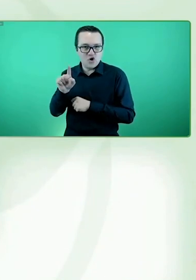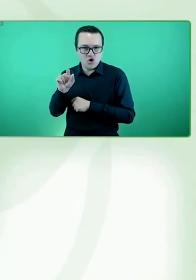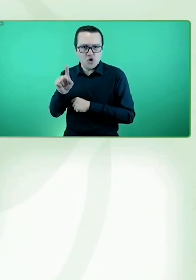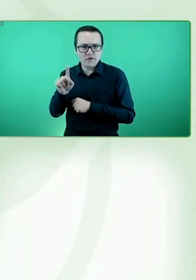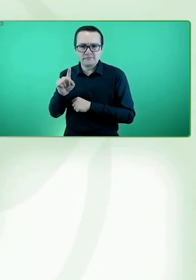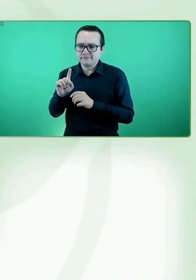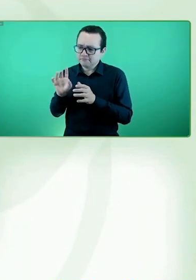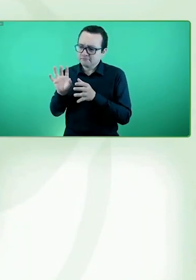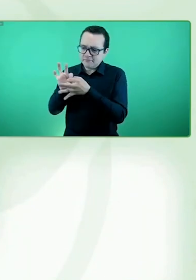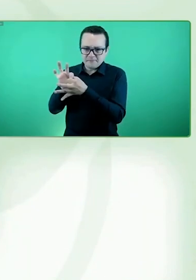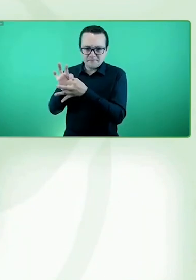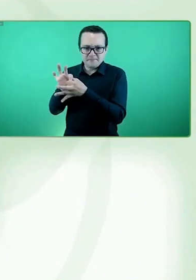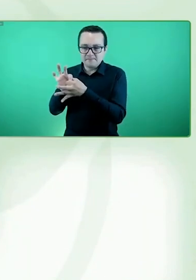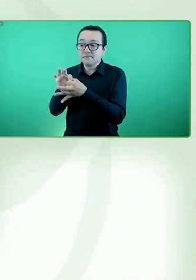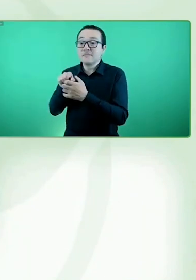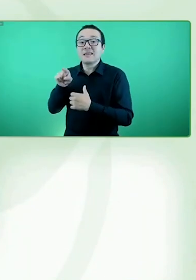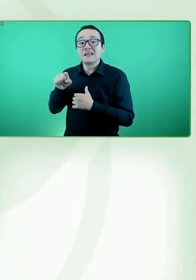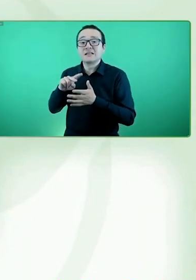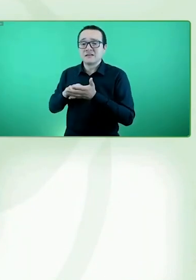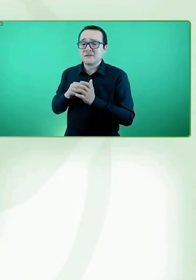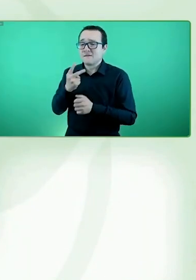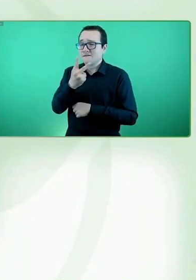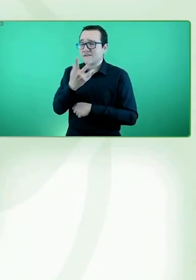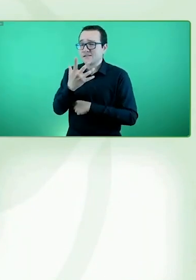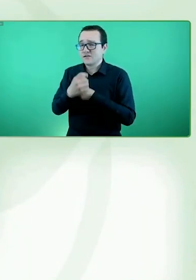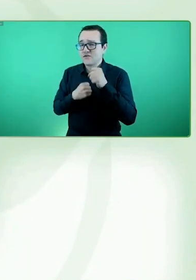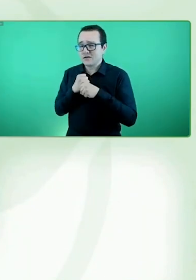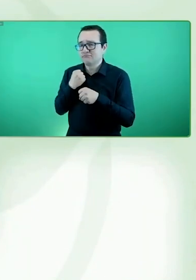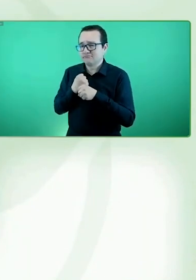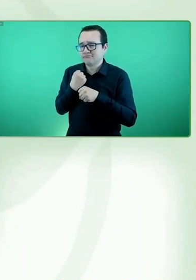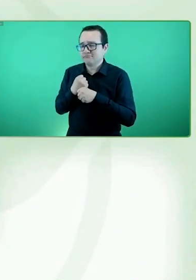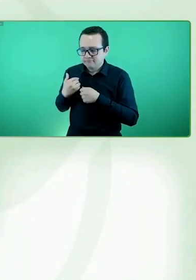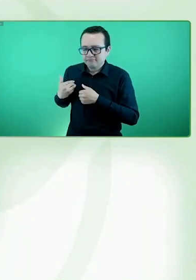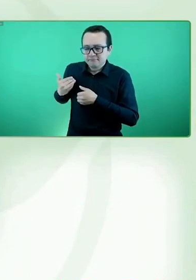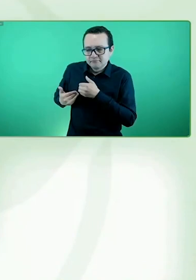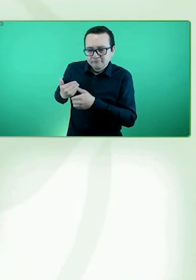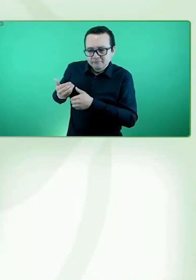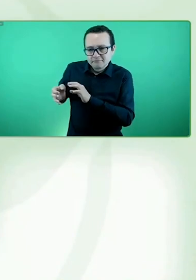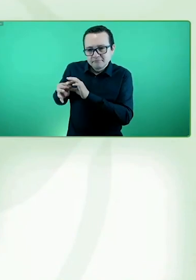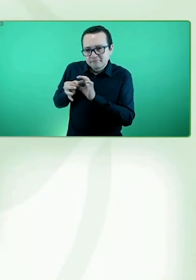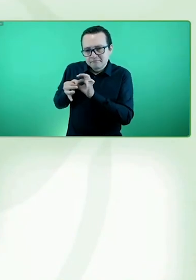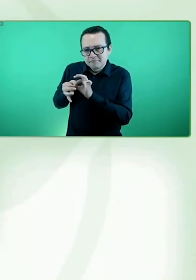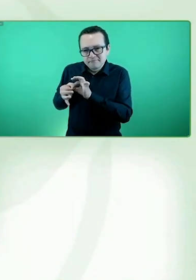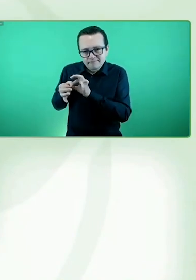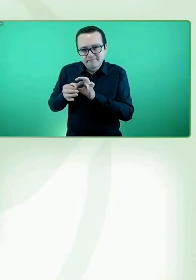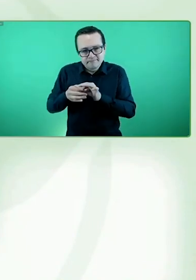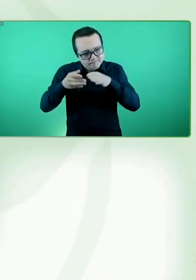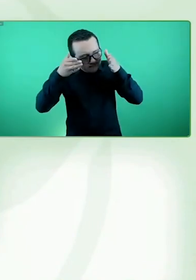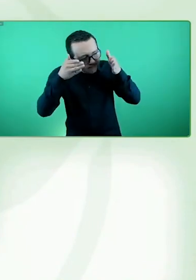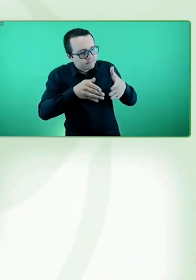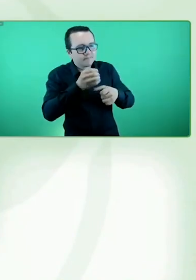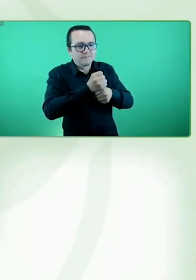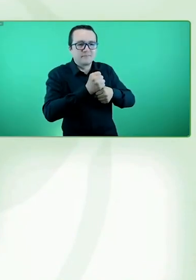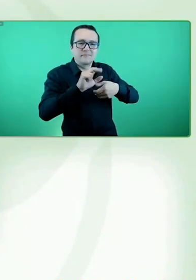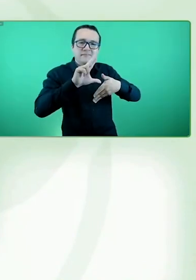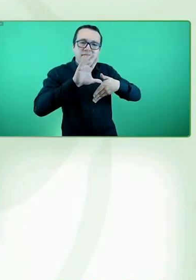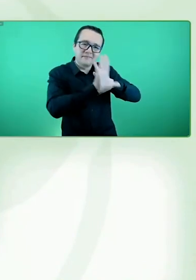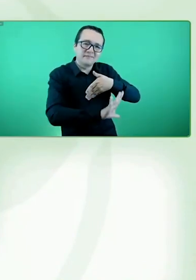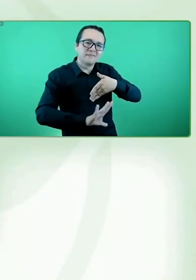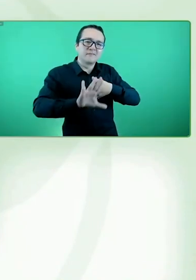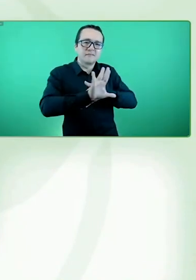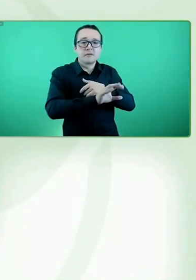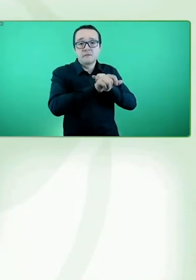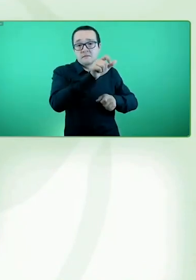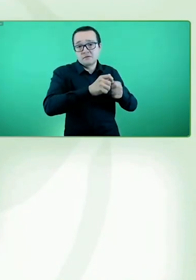compromiso y estando cerca de la región y de las personas con discapacidad de los distintos países que